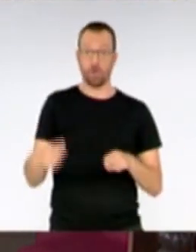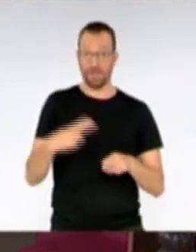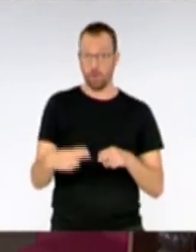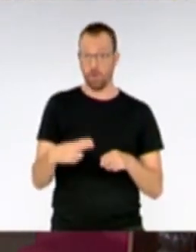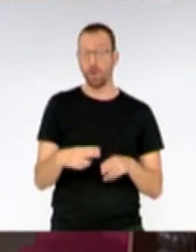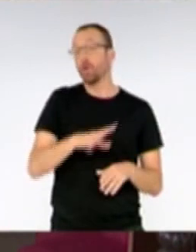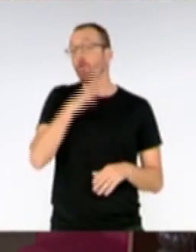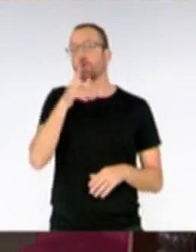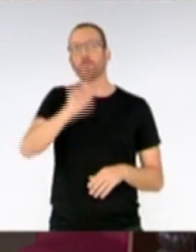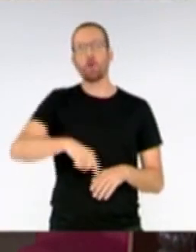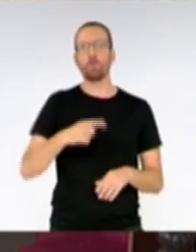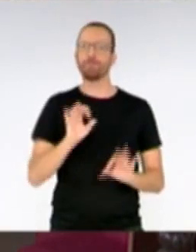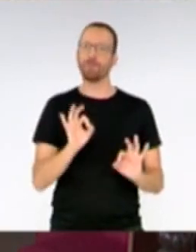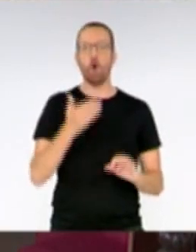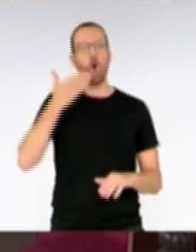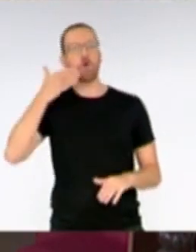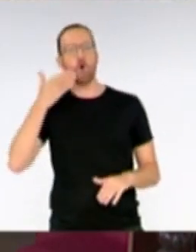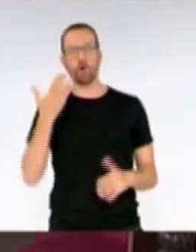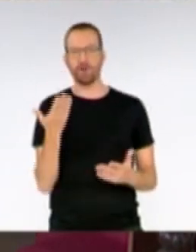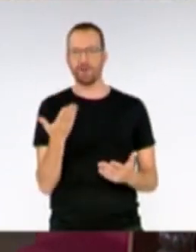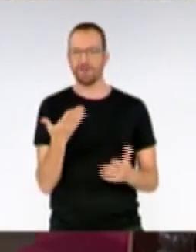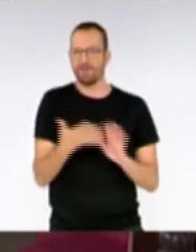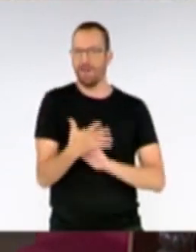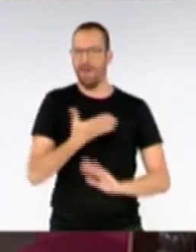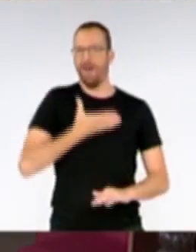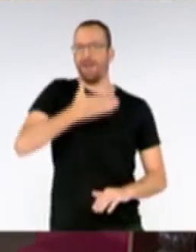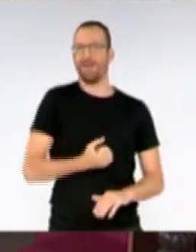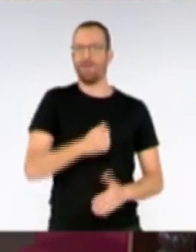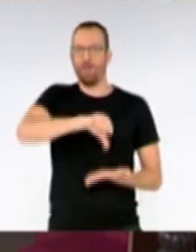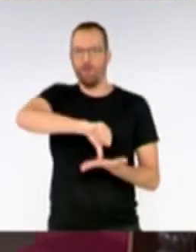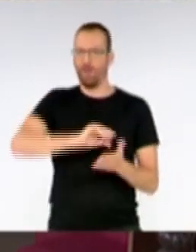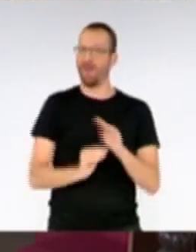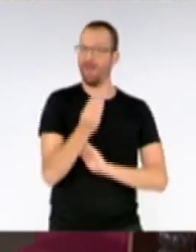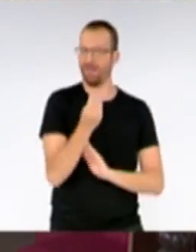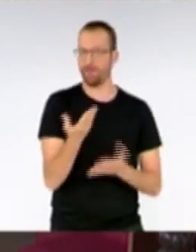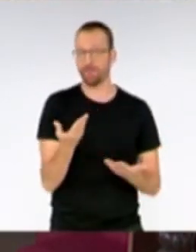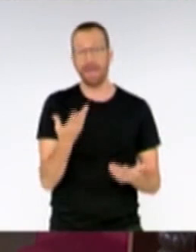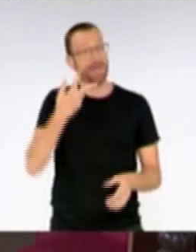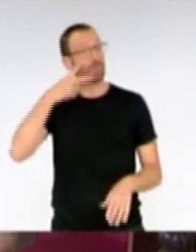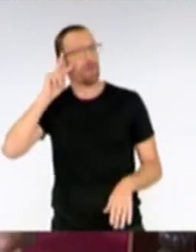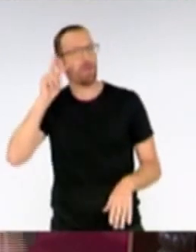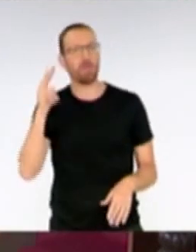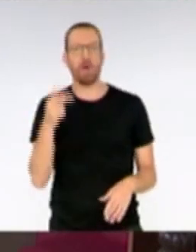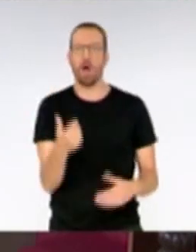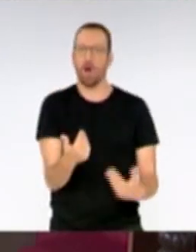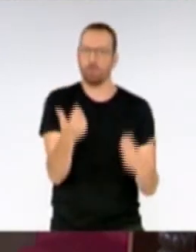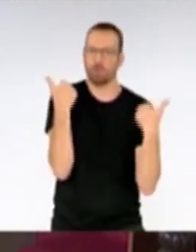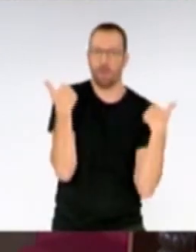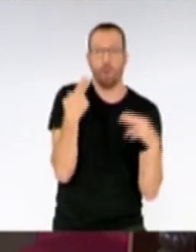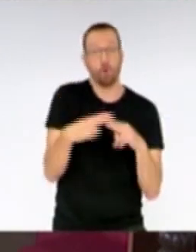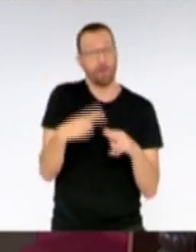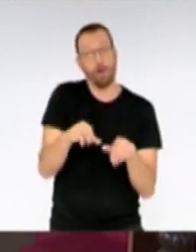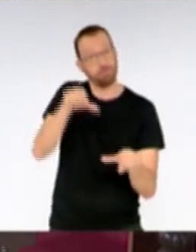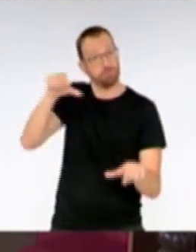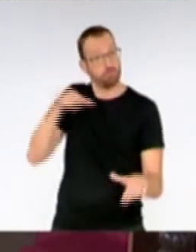porque no hay mayor honor y mayor orgullo que ser alcalde de tu ciudad. La experiencia y todas las responsabilidades políticas que he